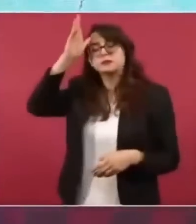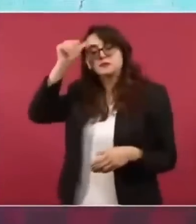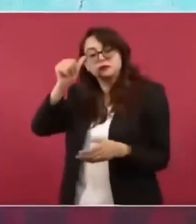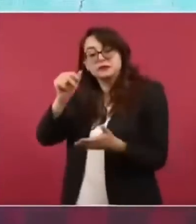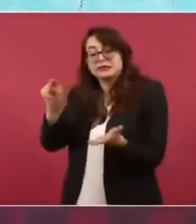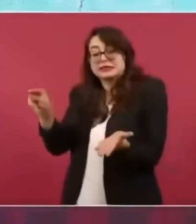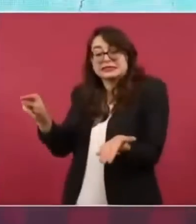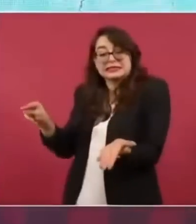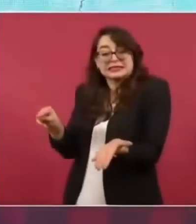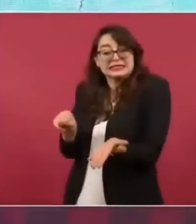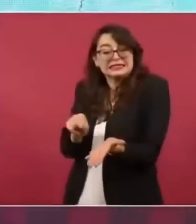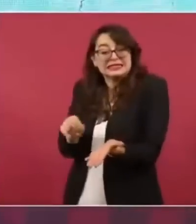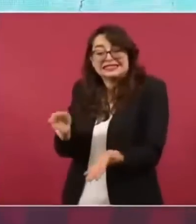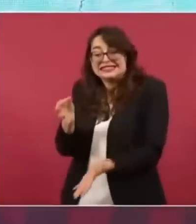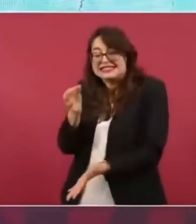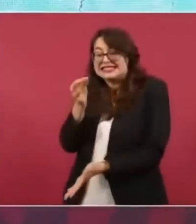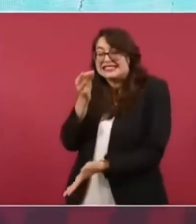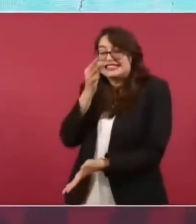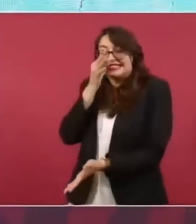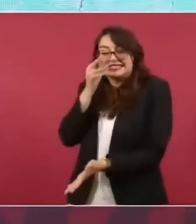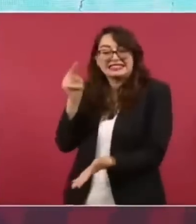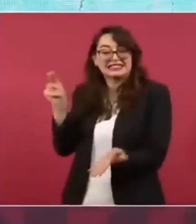en este caso el decreto